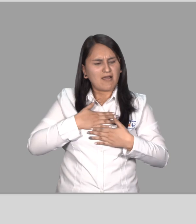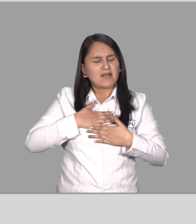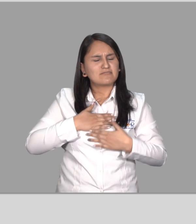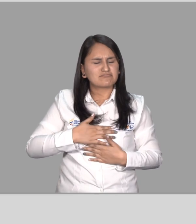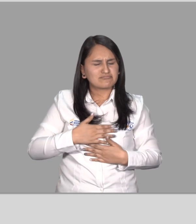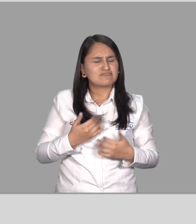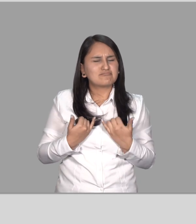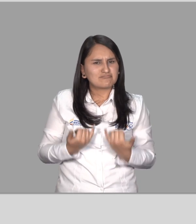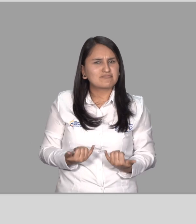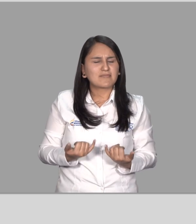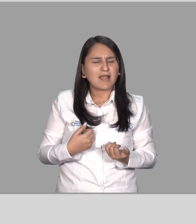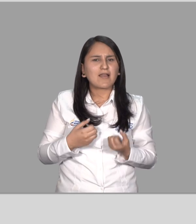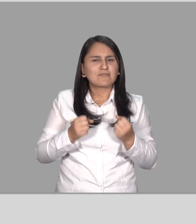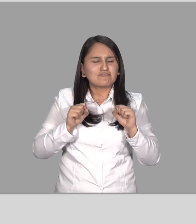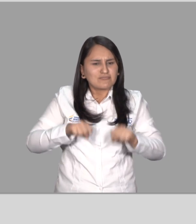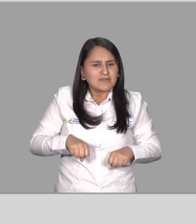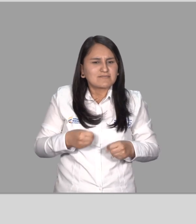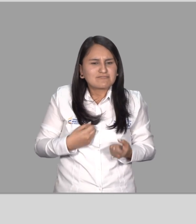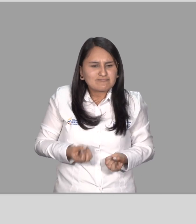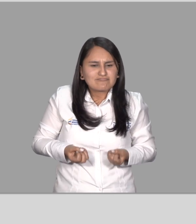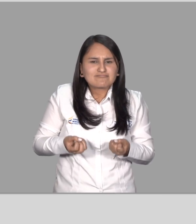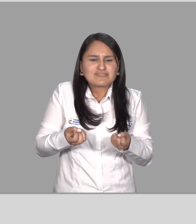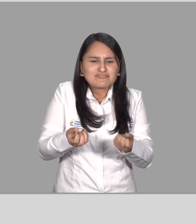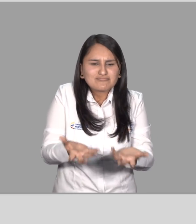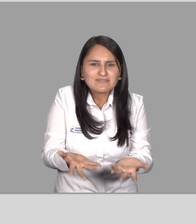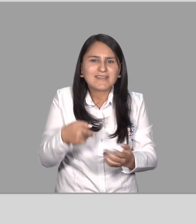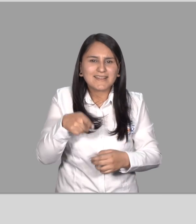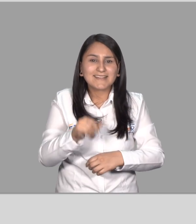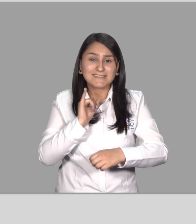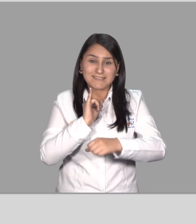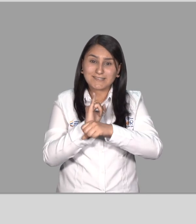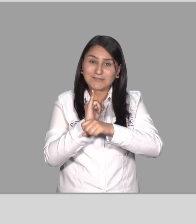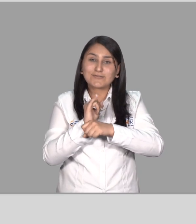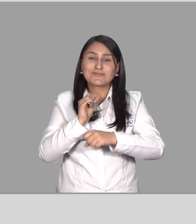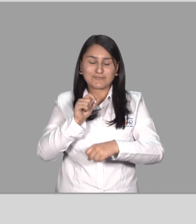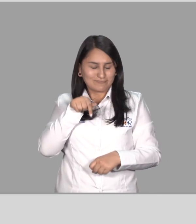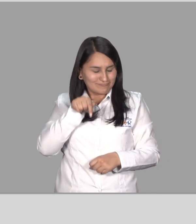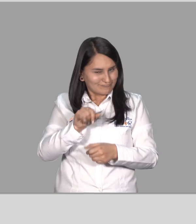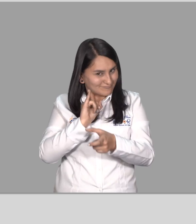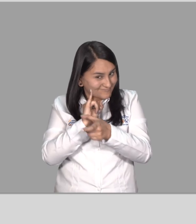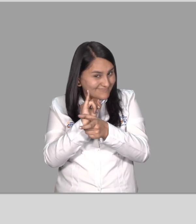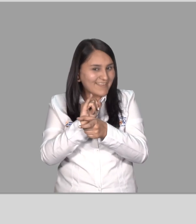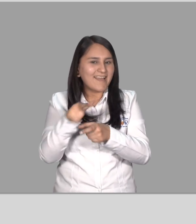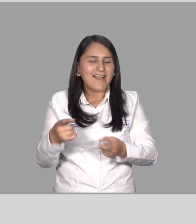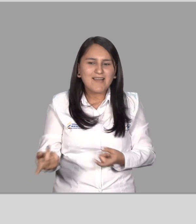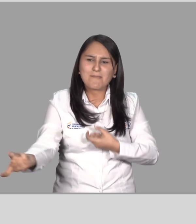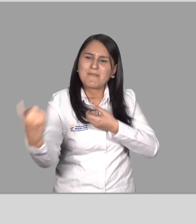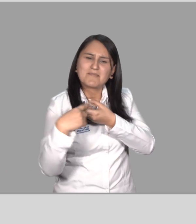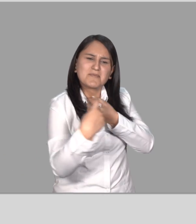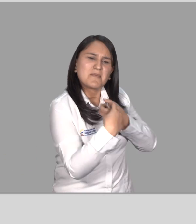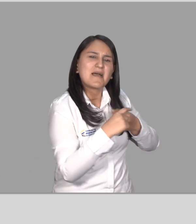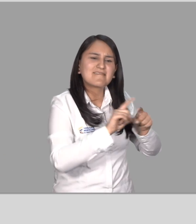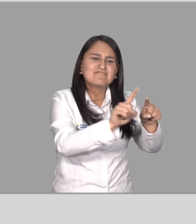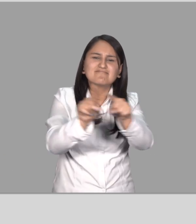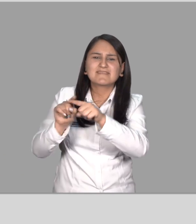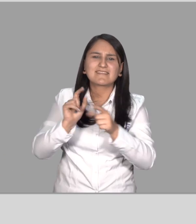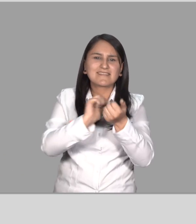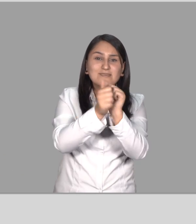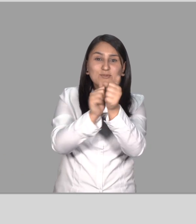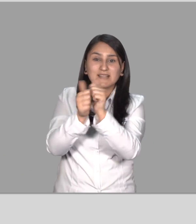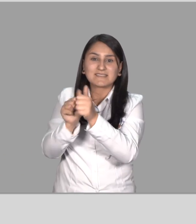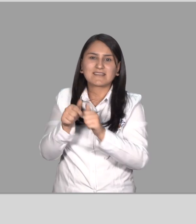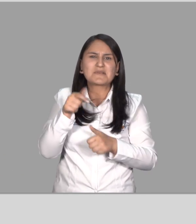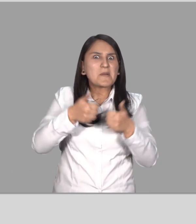institutos Y hoy tengo la satisfacción de que el club Instituto Técnico